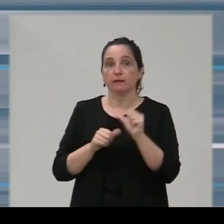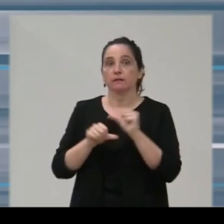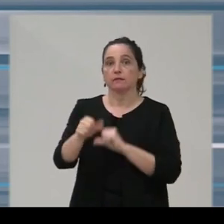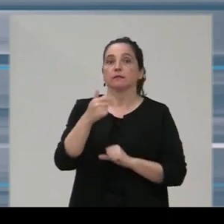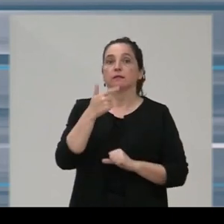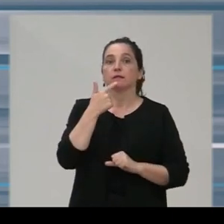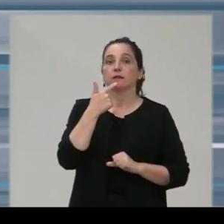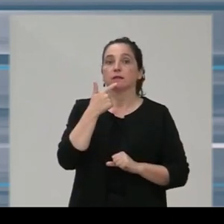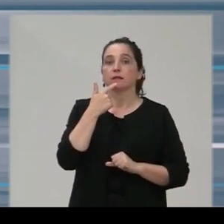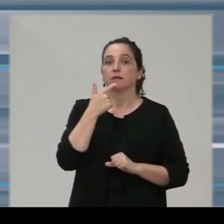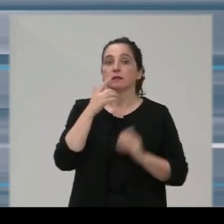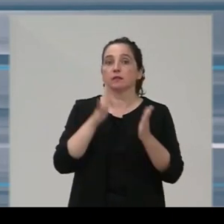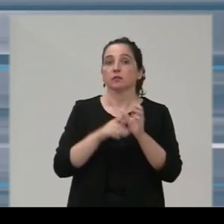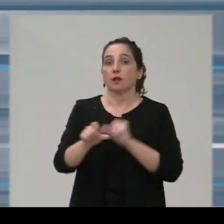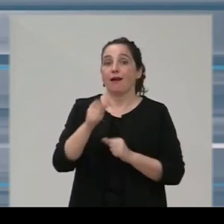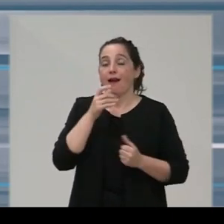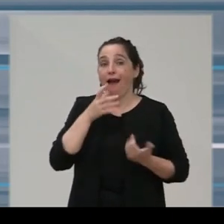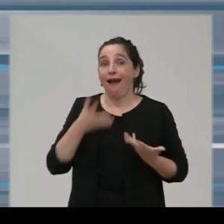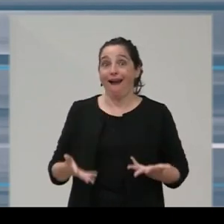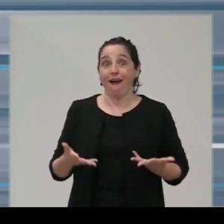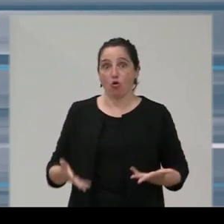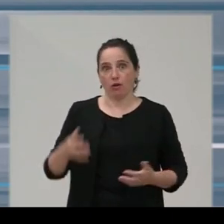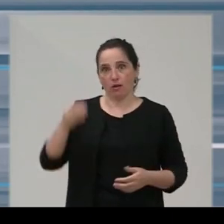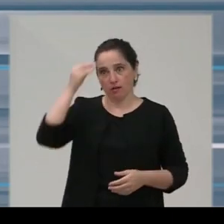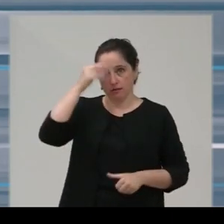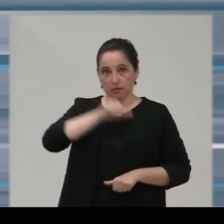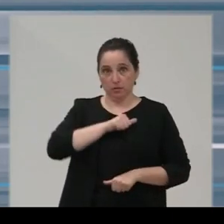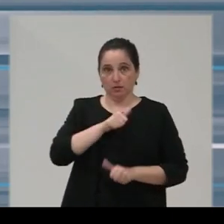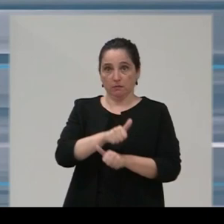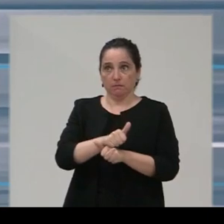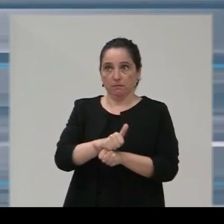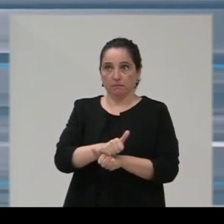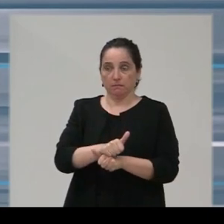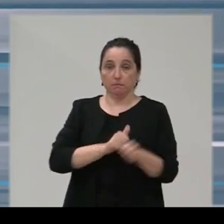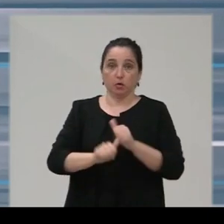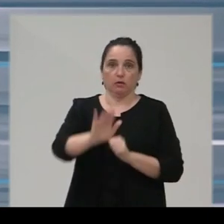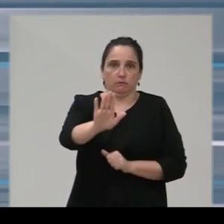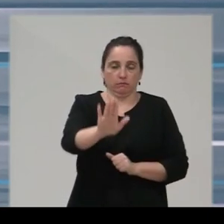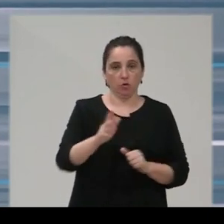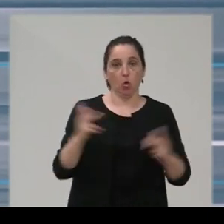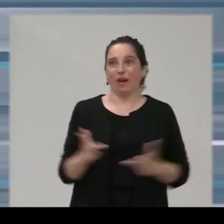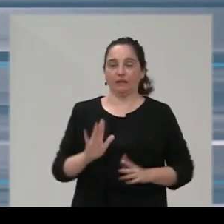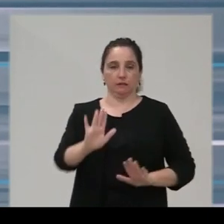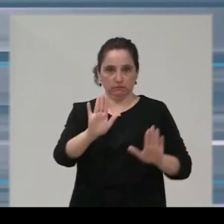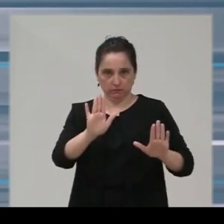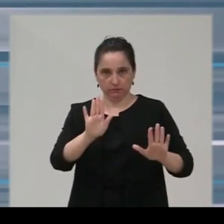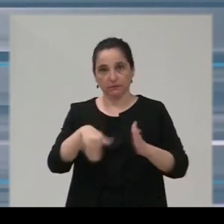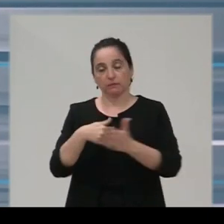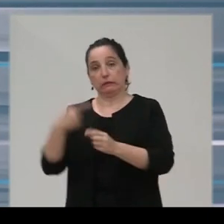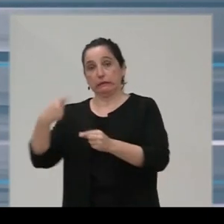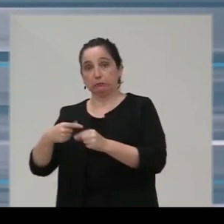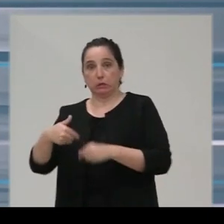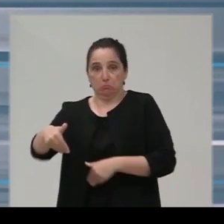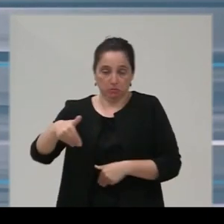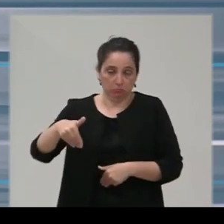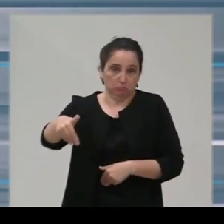digo en este momento creemos que no es un asunto para abordar de manera urgente o prioritaria y quedará